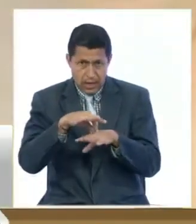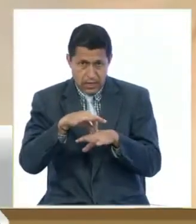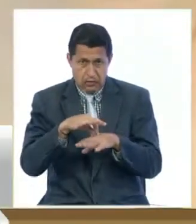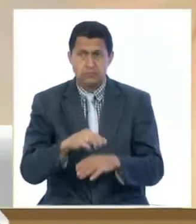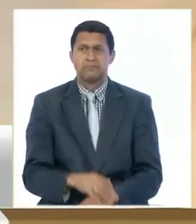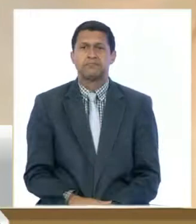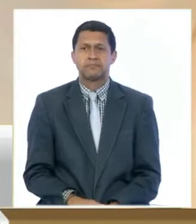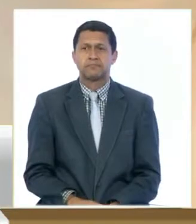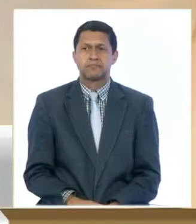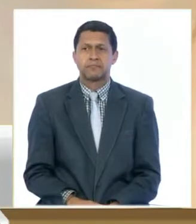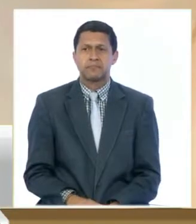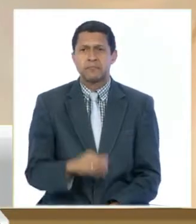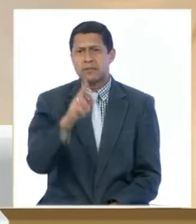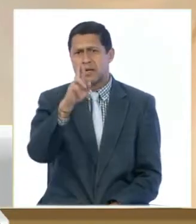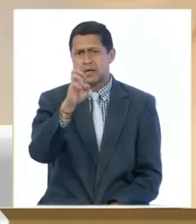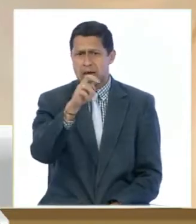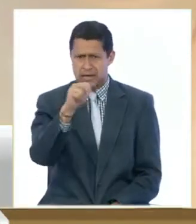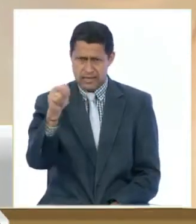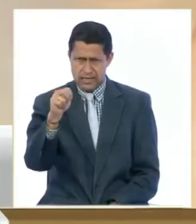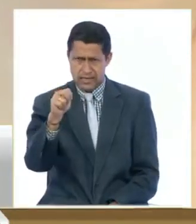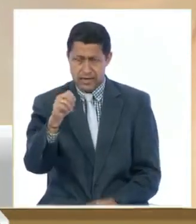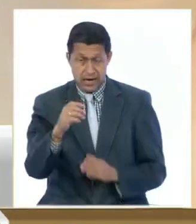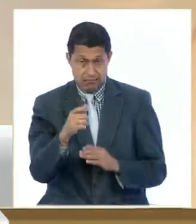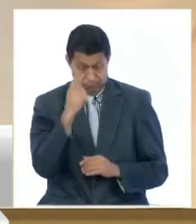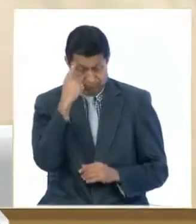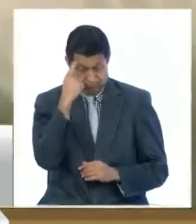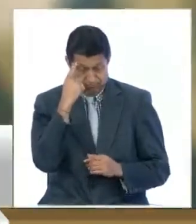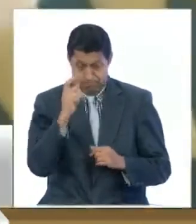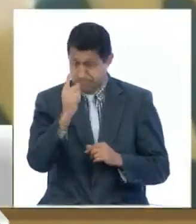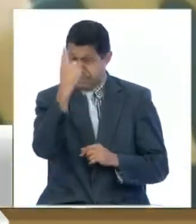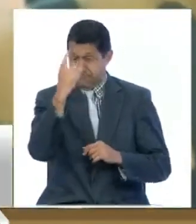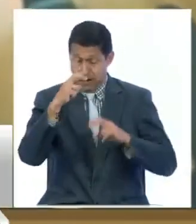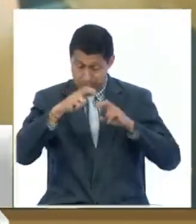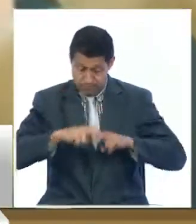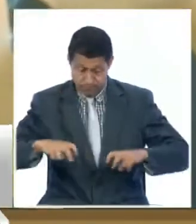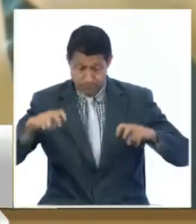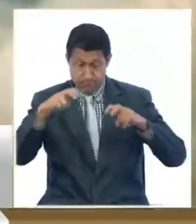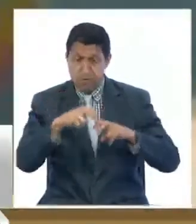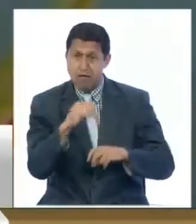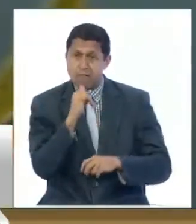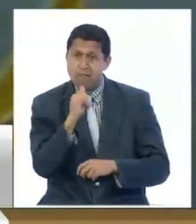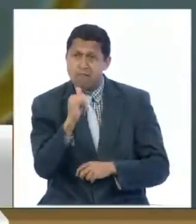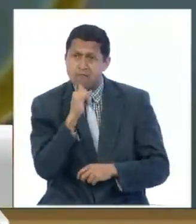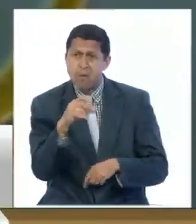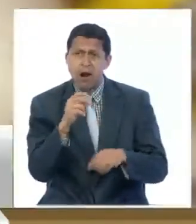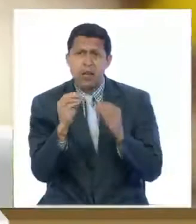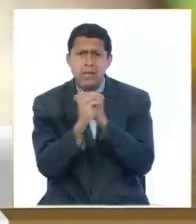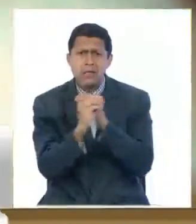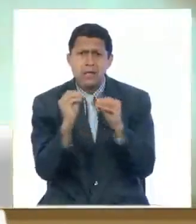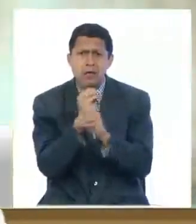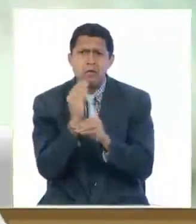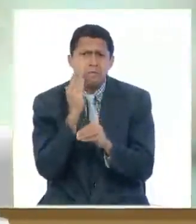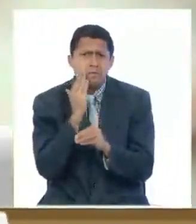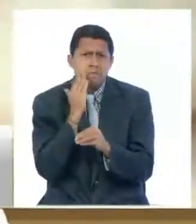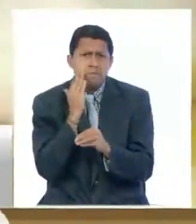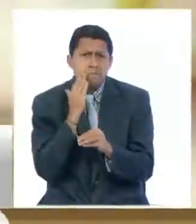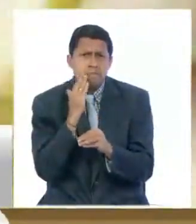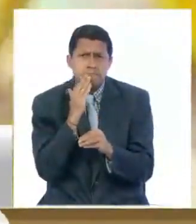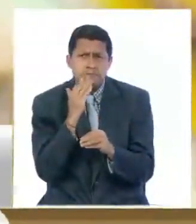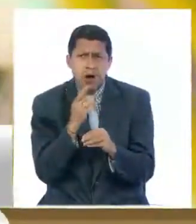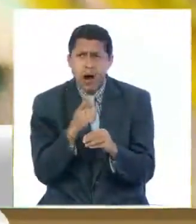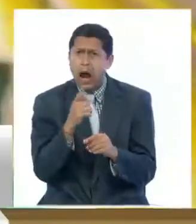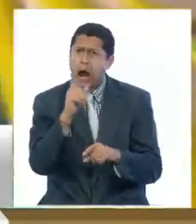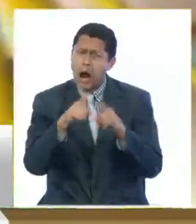René García Contreras, quien lidera el grupo de investigadores, dijo que las células madres troncales tienen mayores